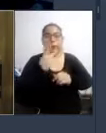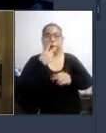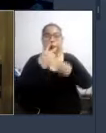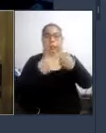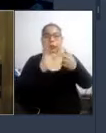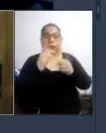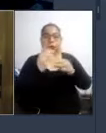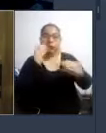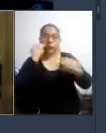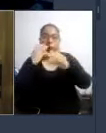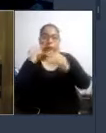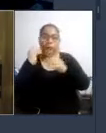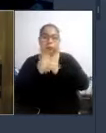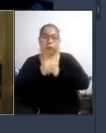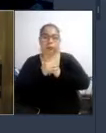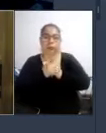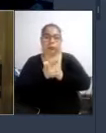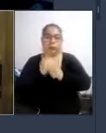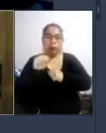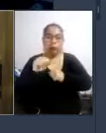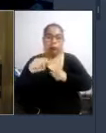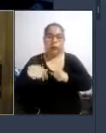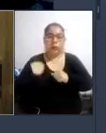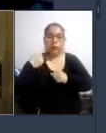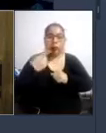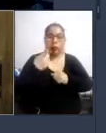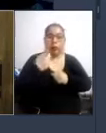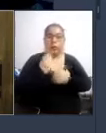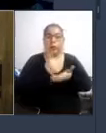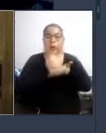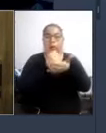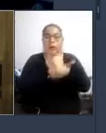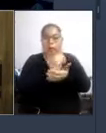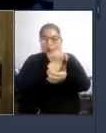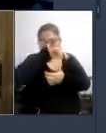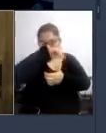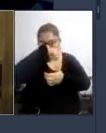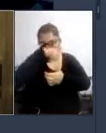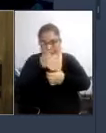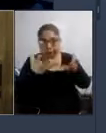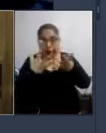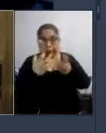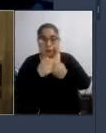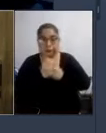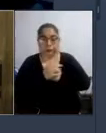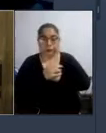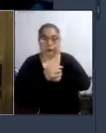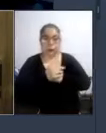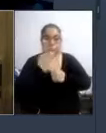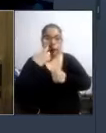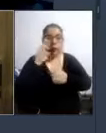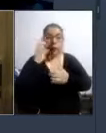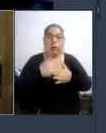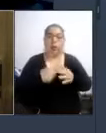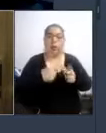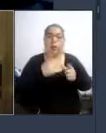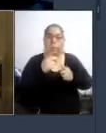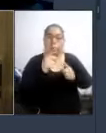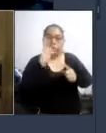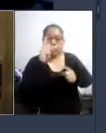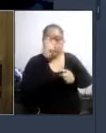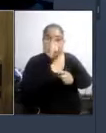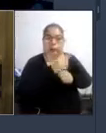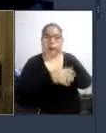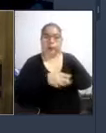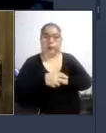tránsito cuya especialidad aportará los elementos necesarios para suplir esta gran deficiencia